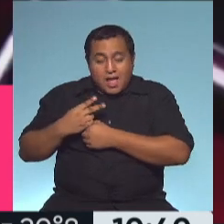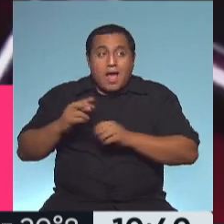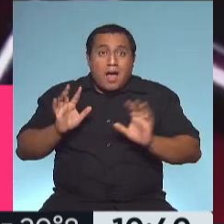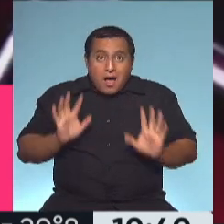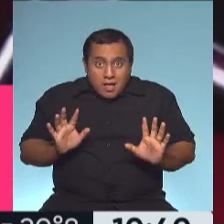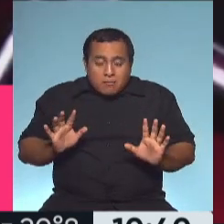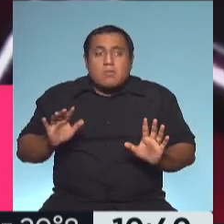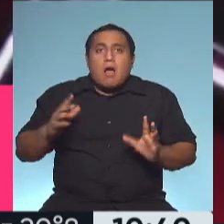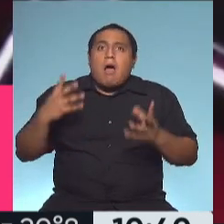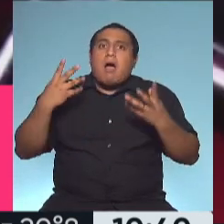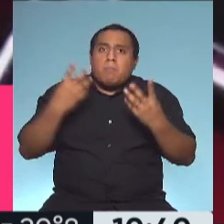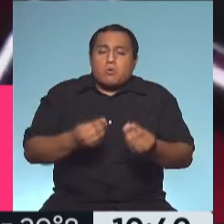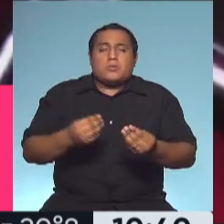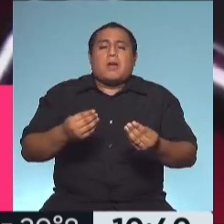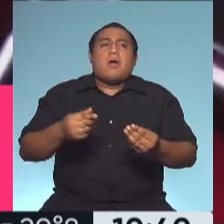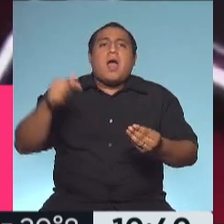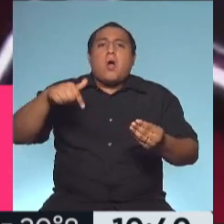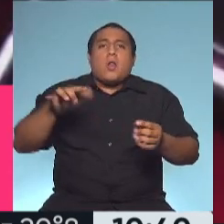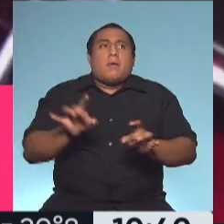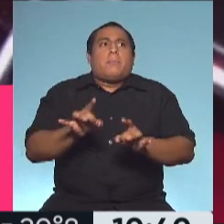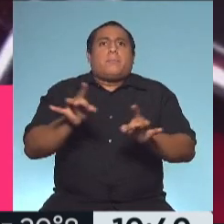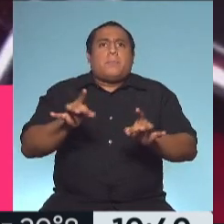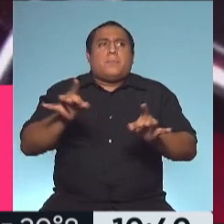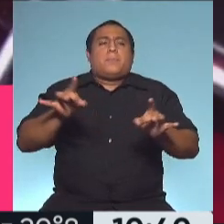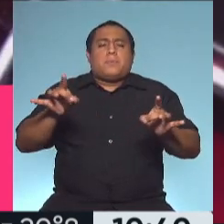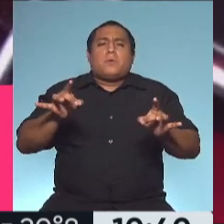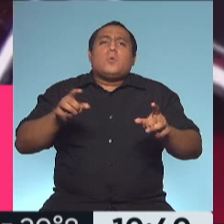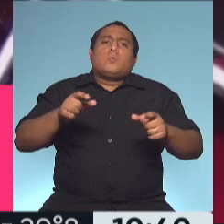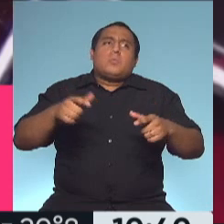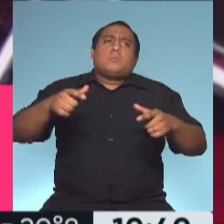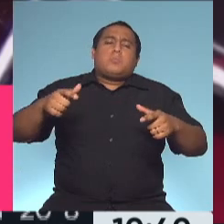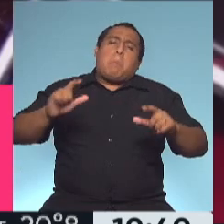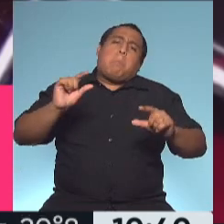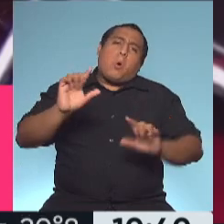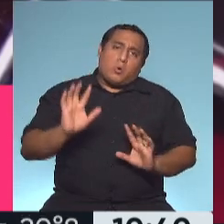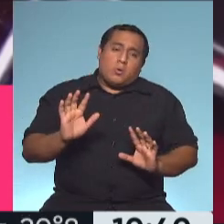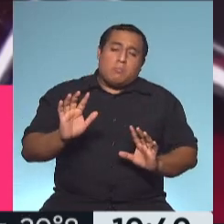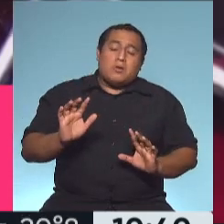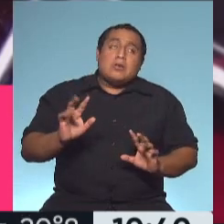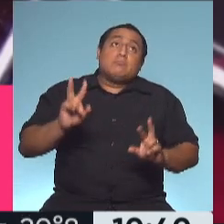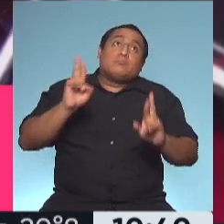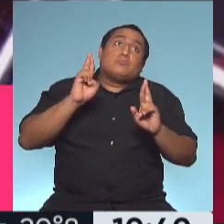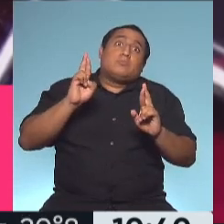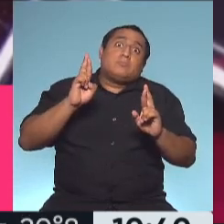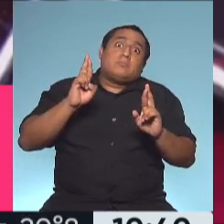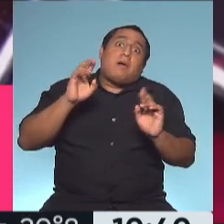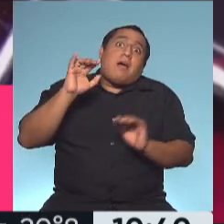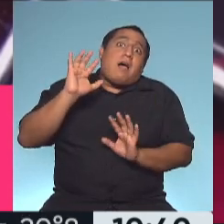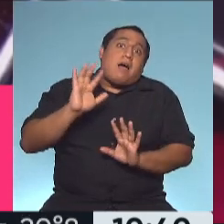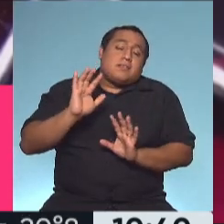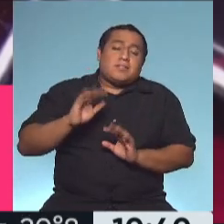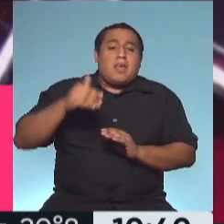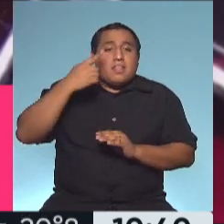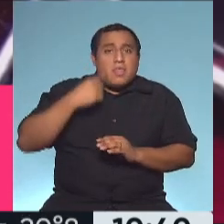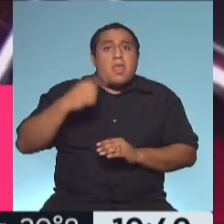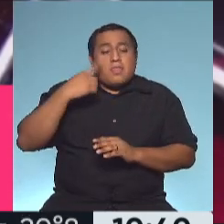aparentemente están ayudando a que vaya frenando el ritmo de aumento. Ojalá sea así y ojalá con unos días